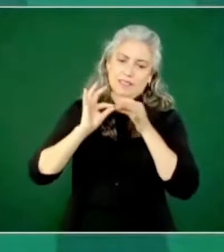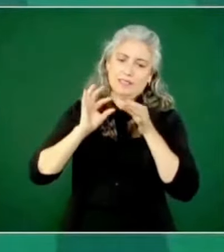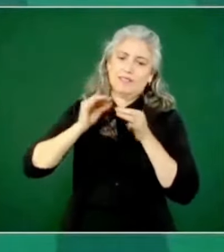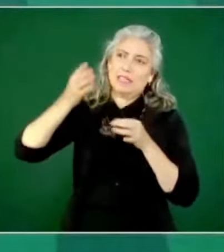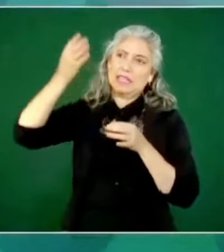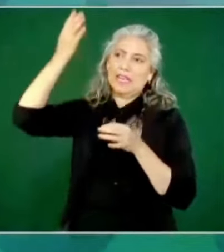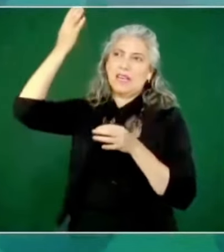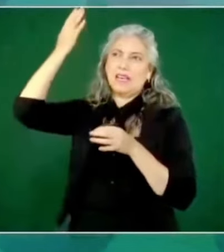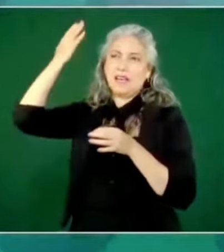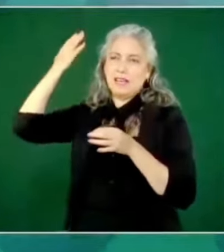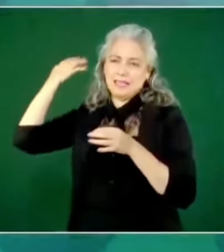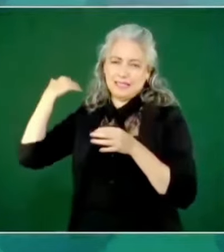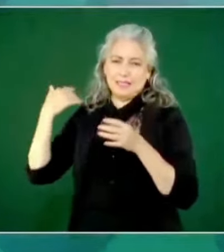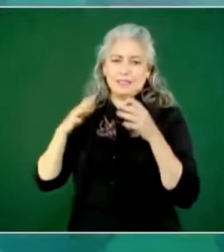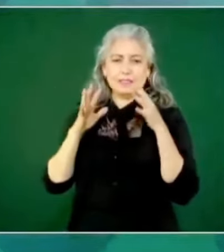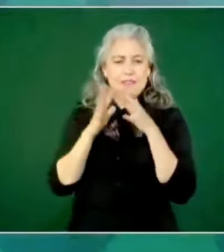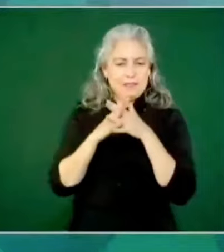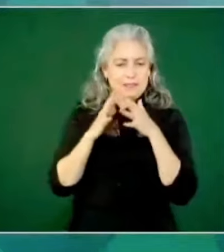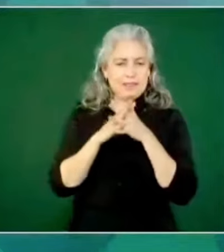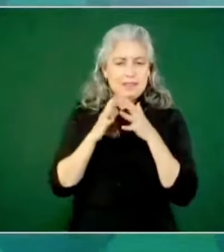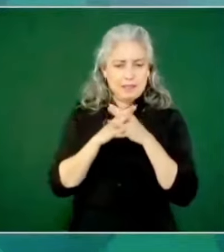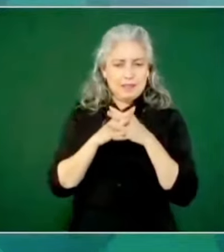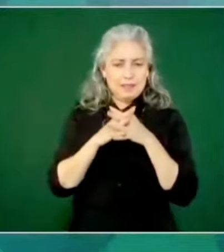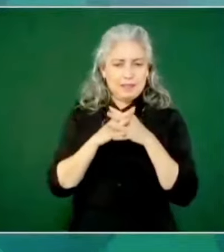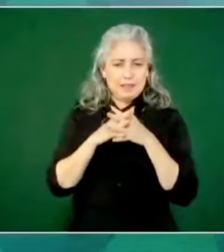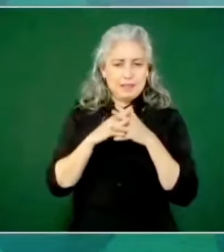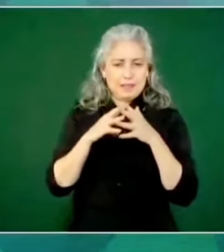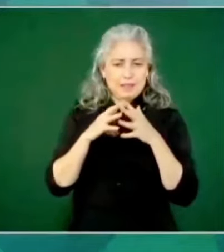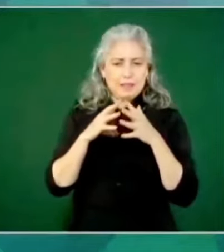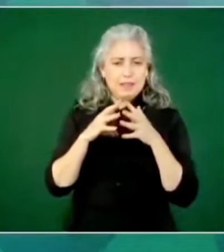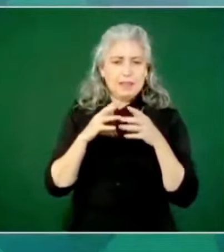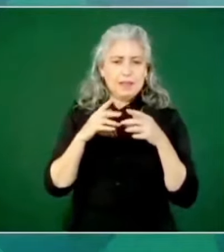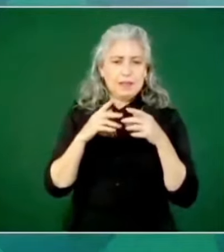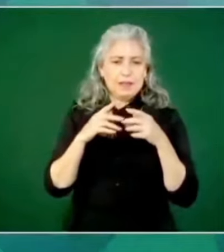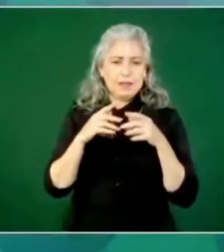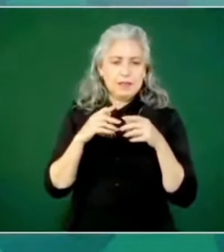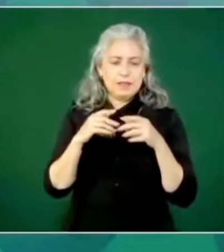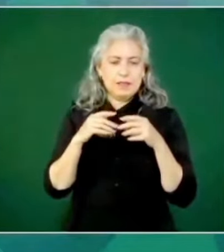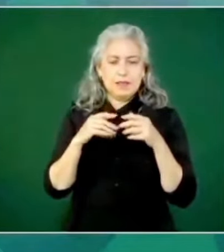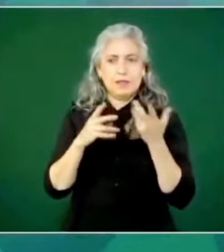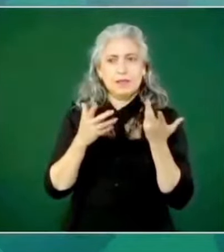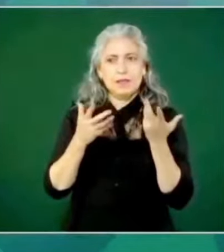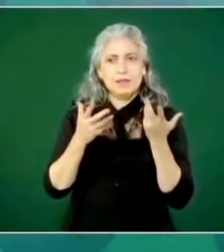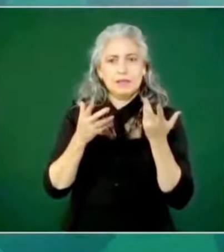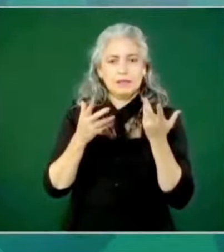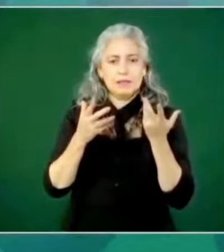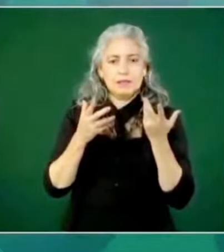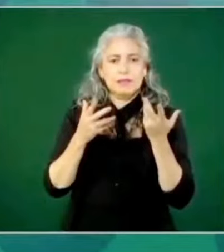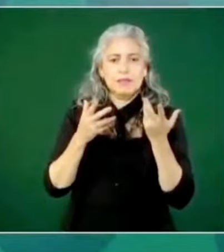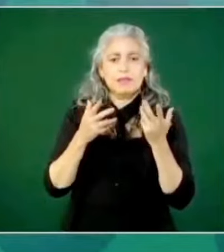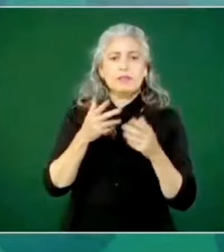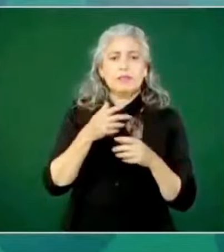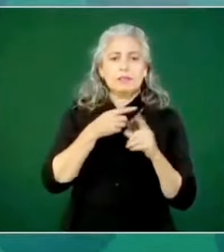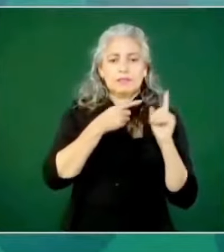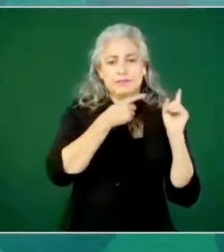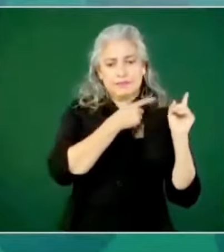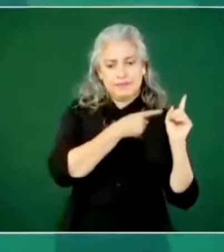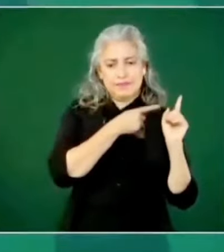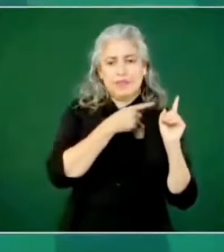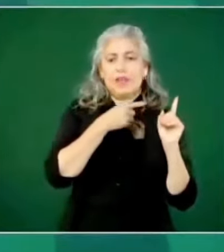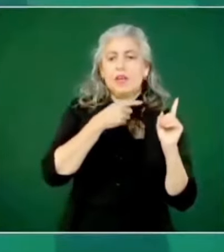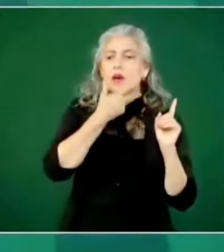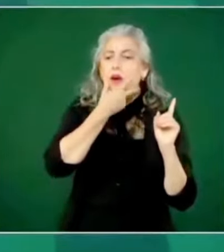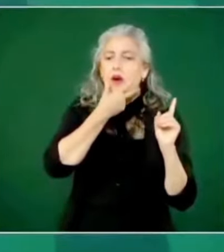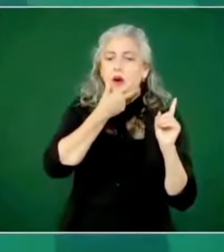invasión, la usurpación de Maximiliano, de la Emperatriz